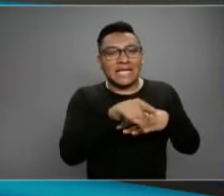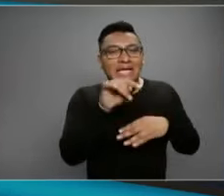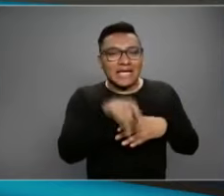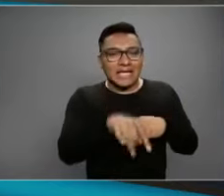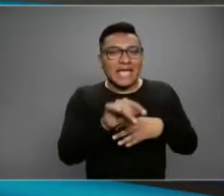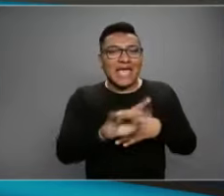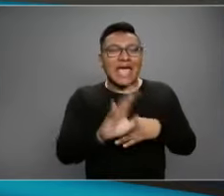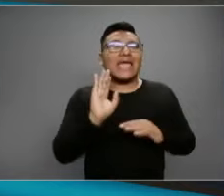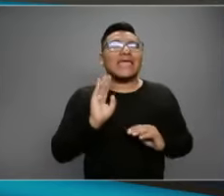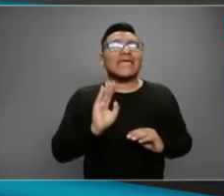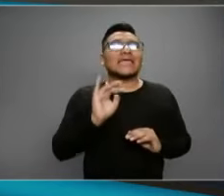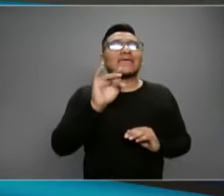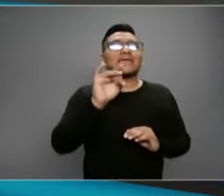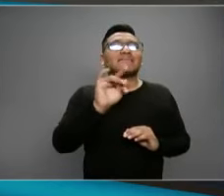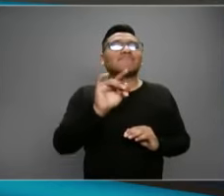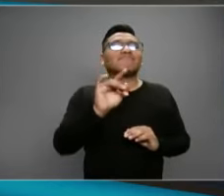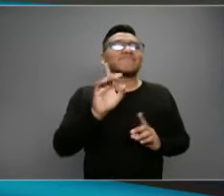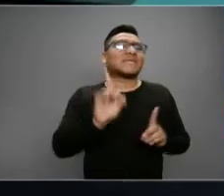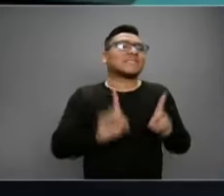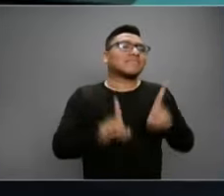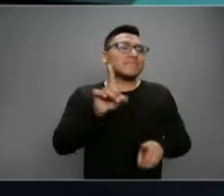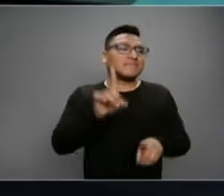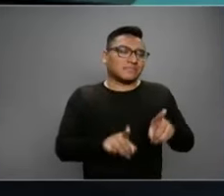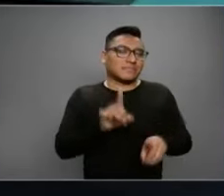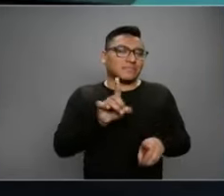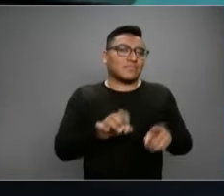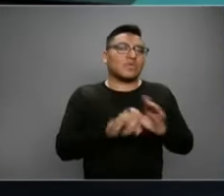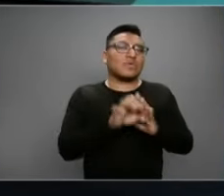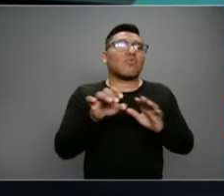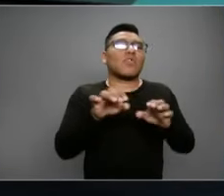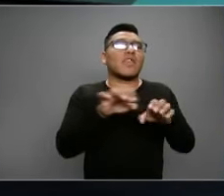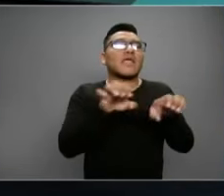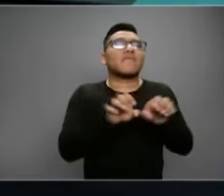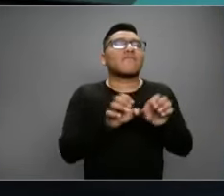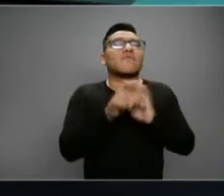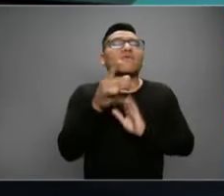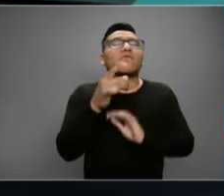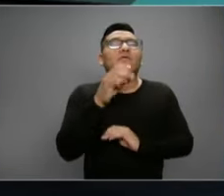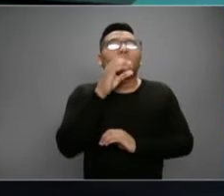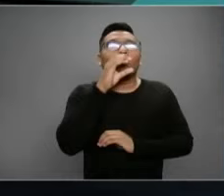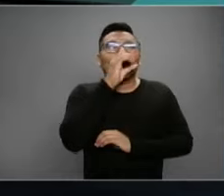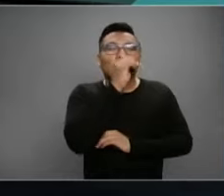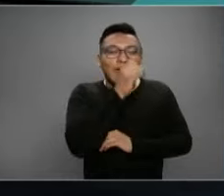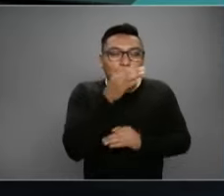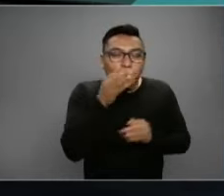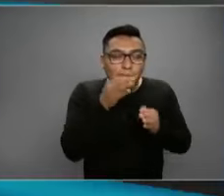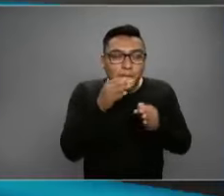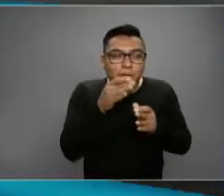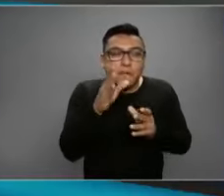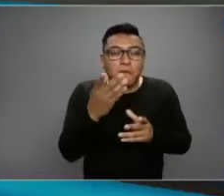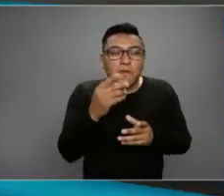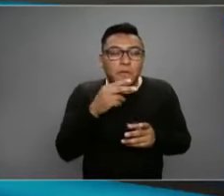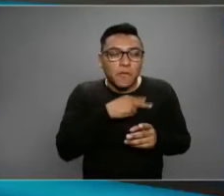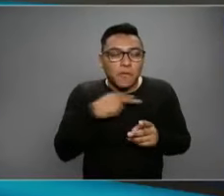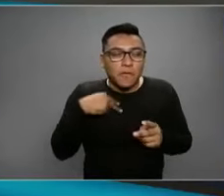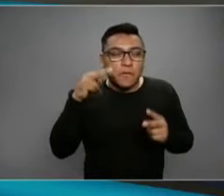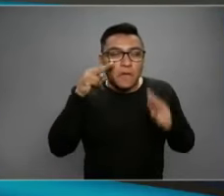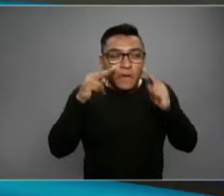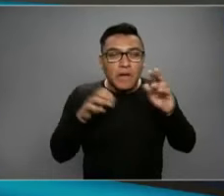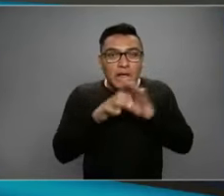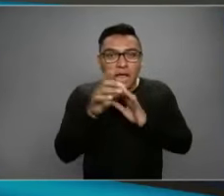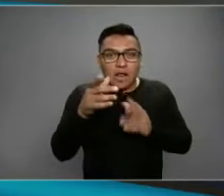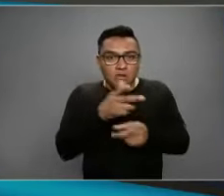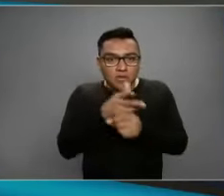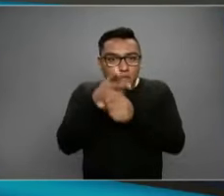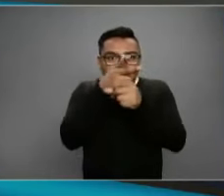depende de qué tipo de aparato se utilice para tomar la temperatura. Aquí en la Ciudad de México se usan unas pequeñas cámaras